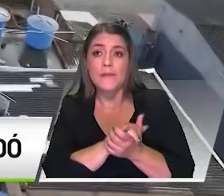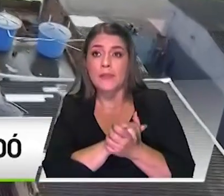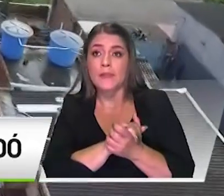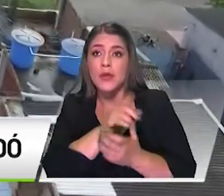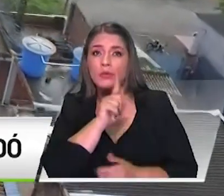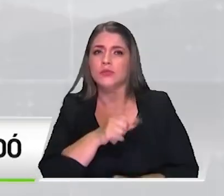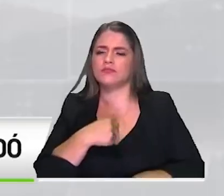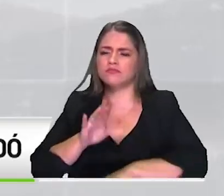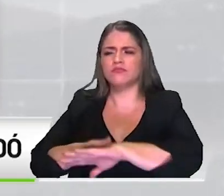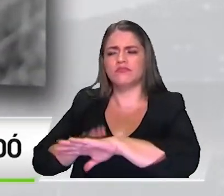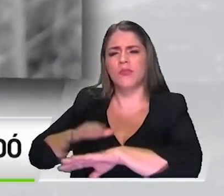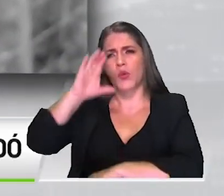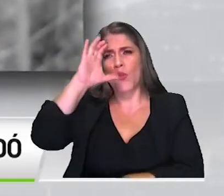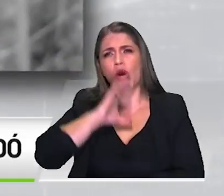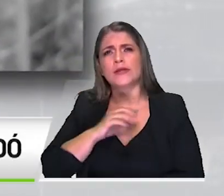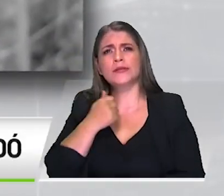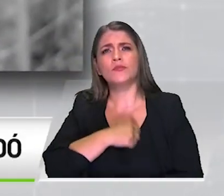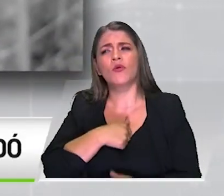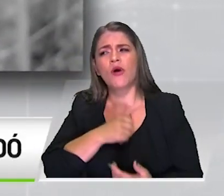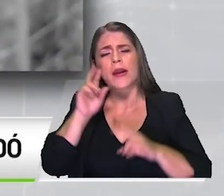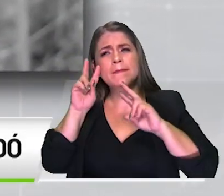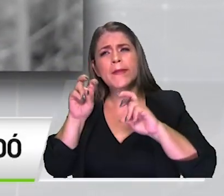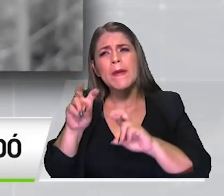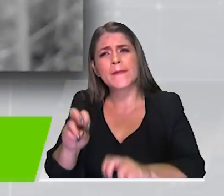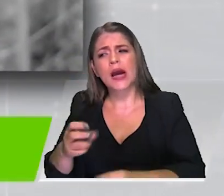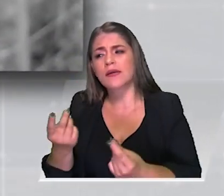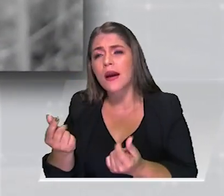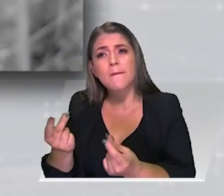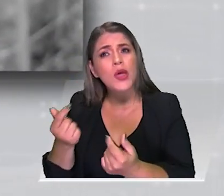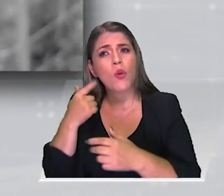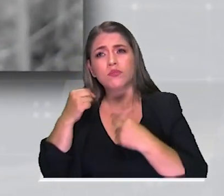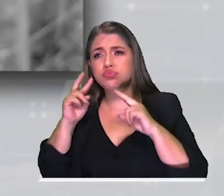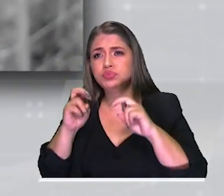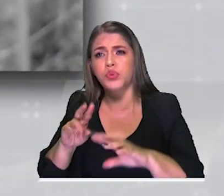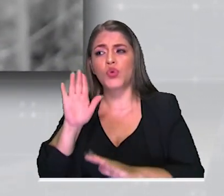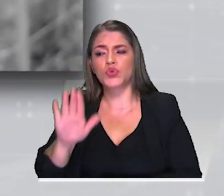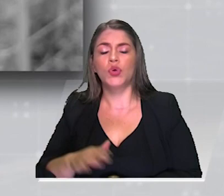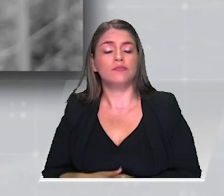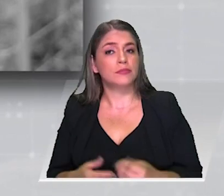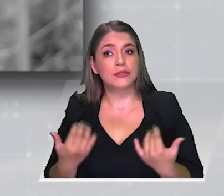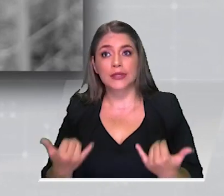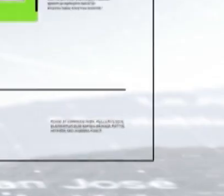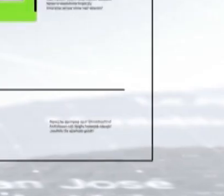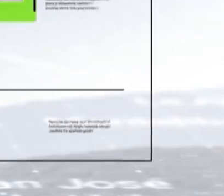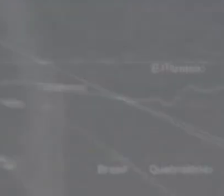pidió a las autoridades que entreguen resultados de las investigaciones sobre los homicidas muy pronto.